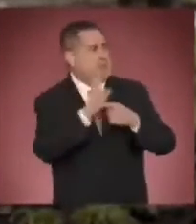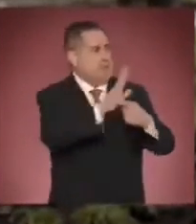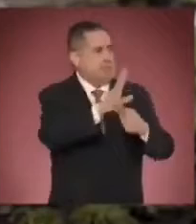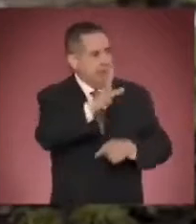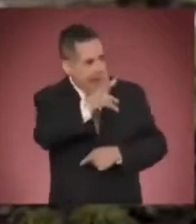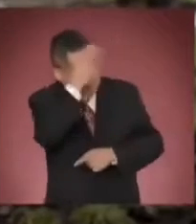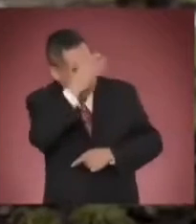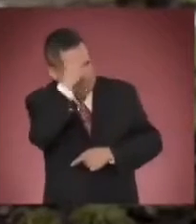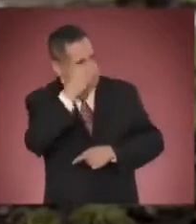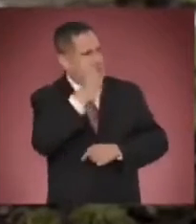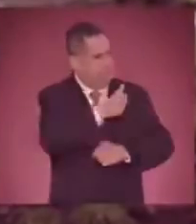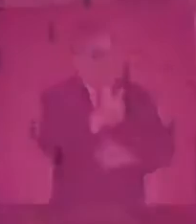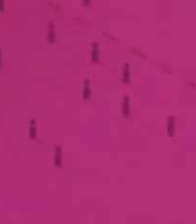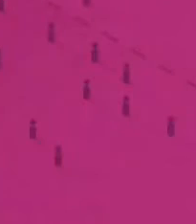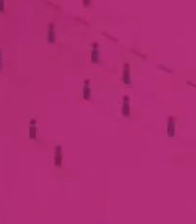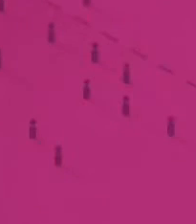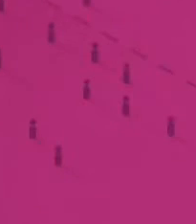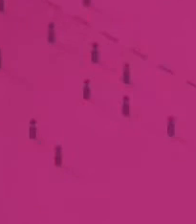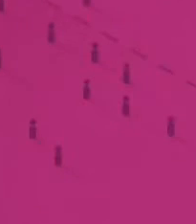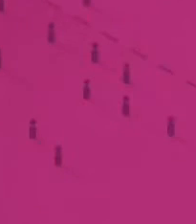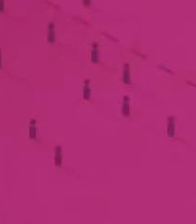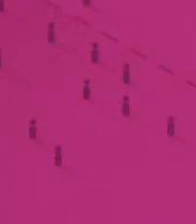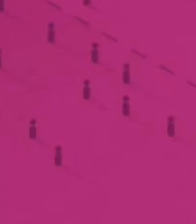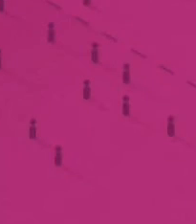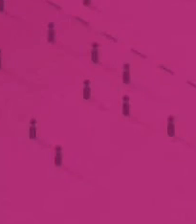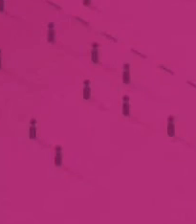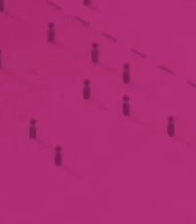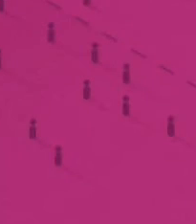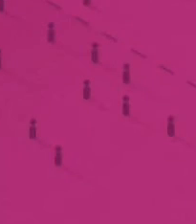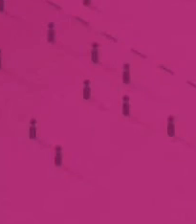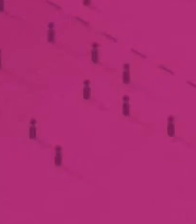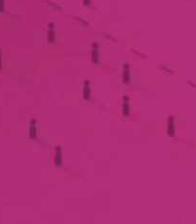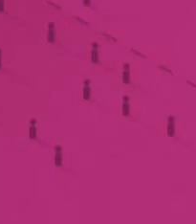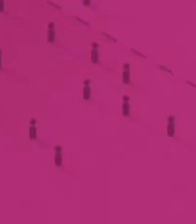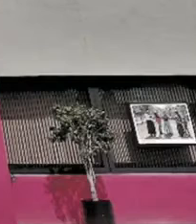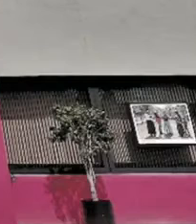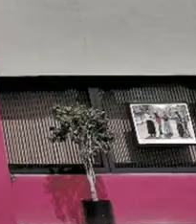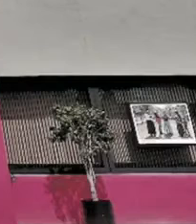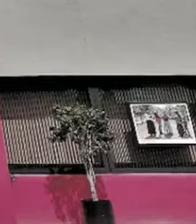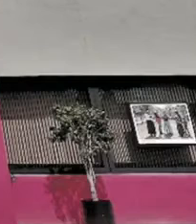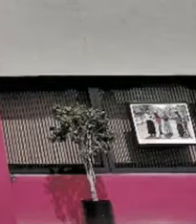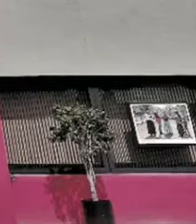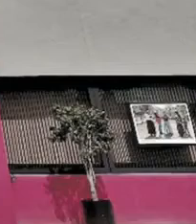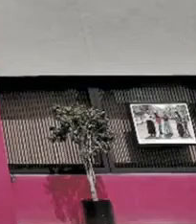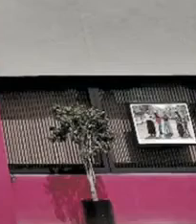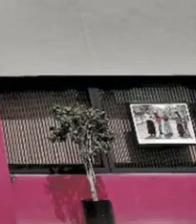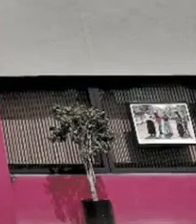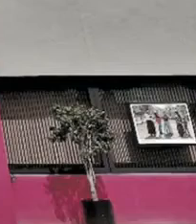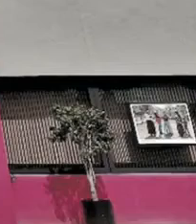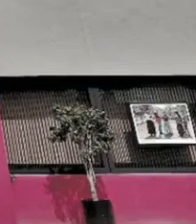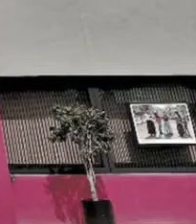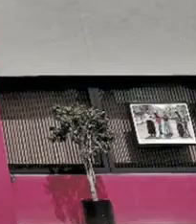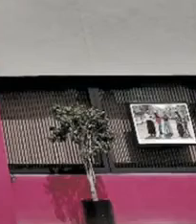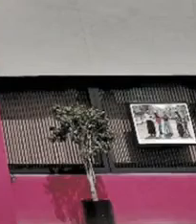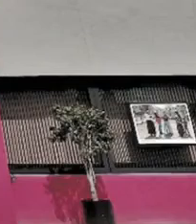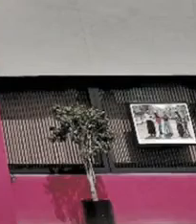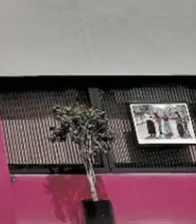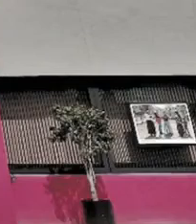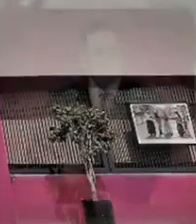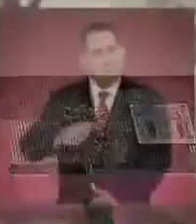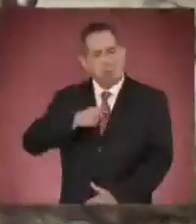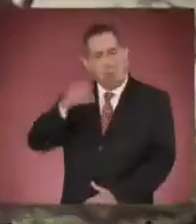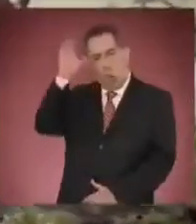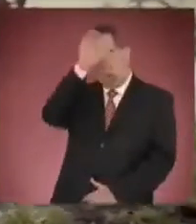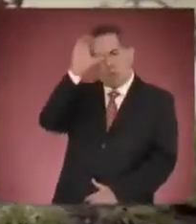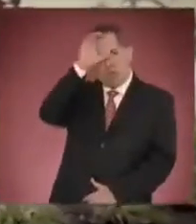Comisión de Quejas y Denuncias del INE votó por unanimidad a favor de las medidas cautelares solicitadas por los opositores PAN